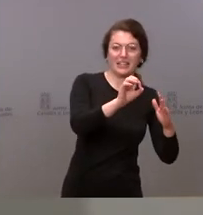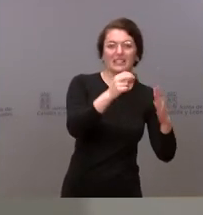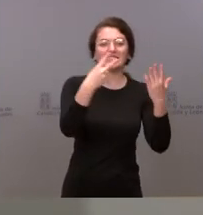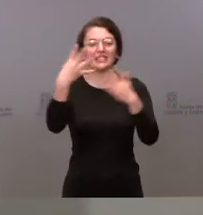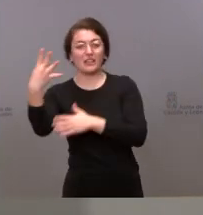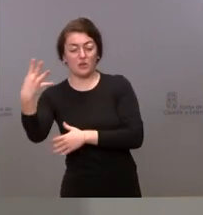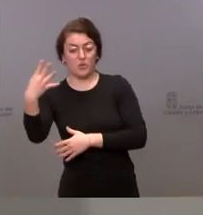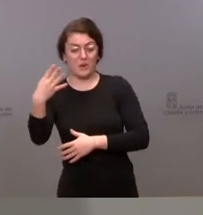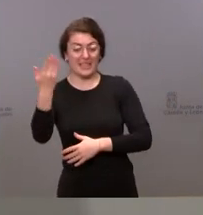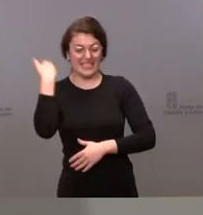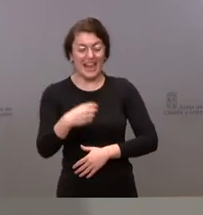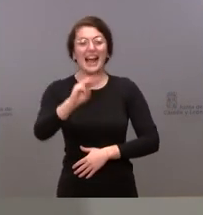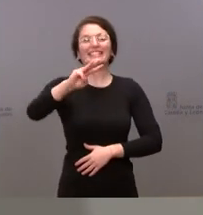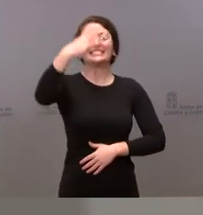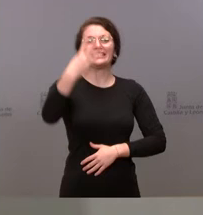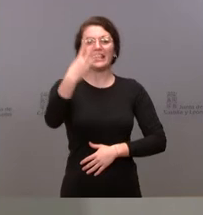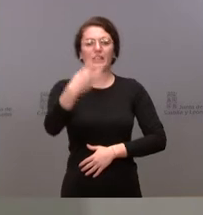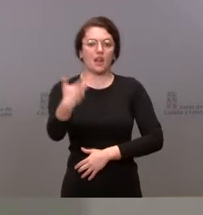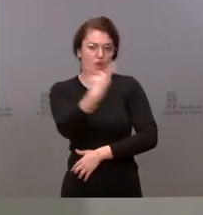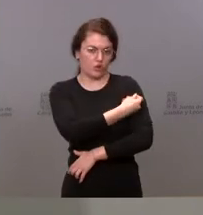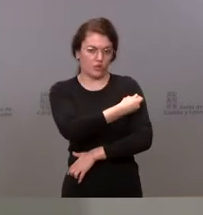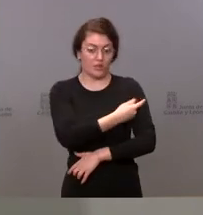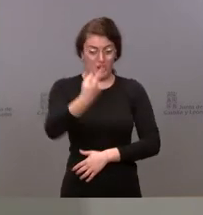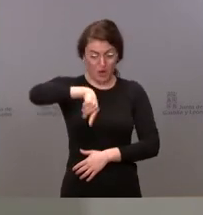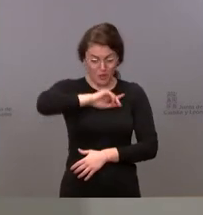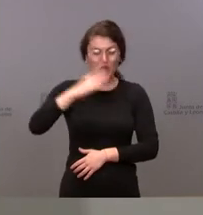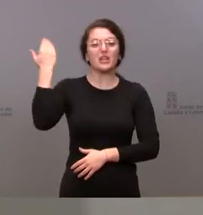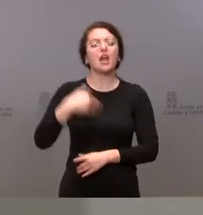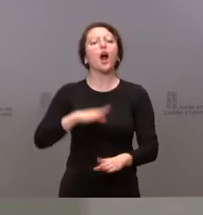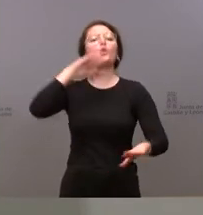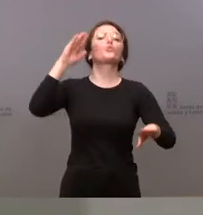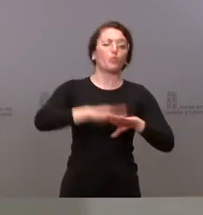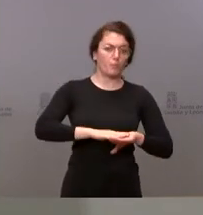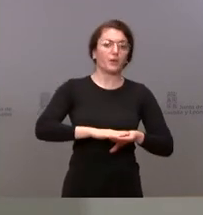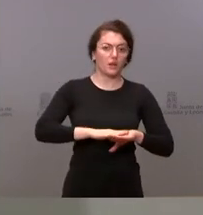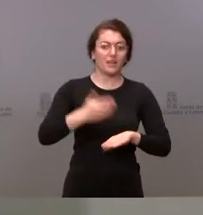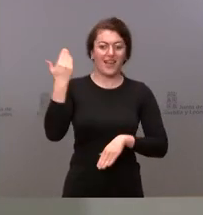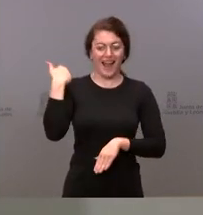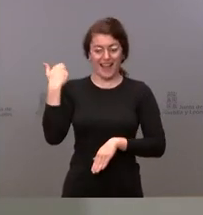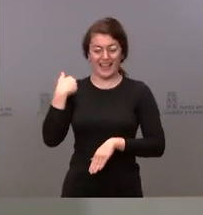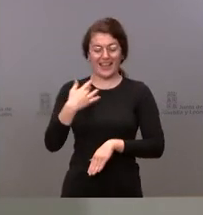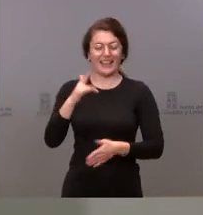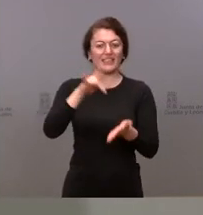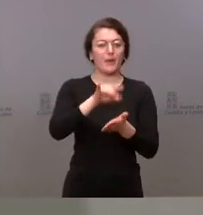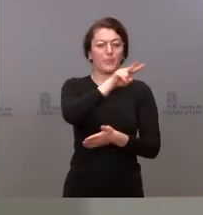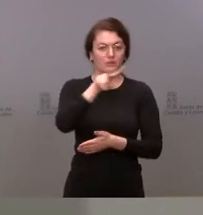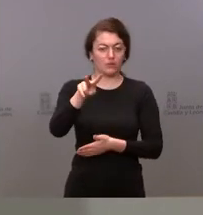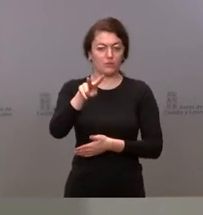de vacunación. Nosotros ya este objetivo lo hemos cumplido ya ayer mismo el día 22 y por tanto